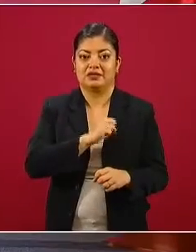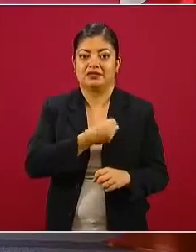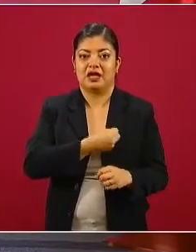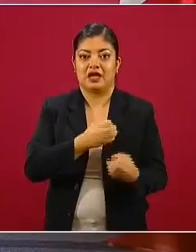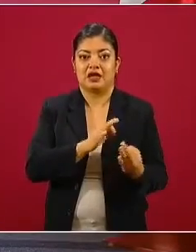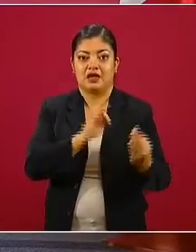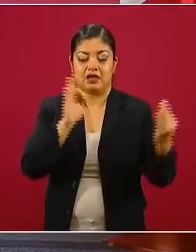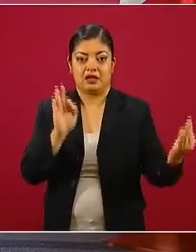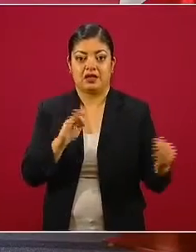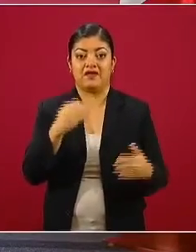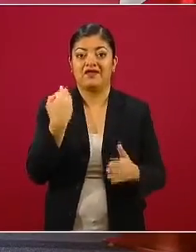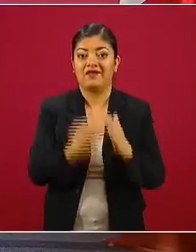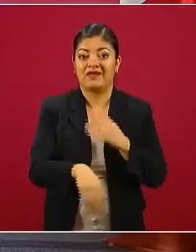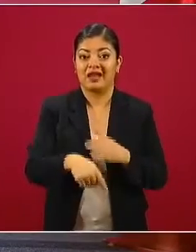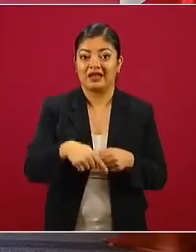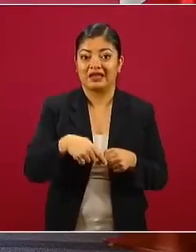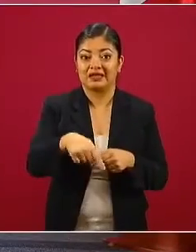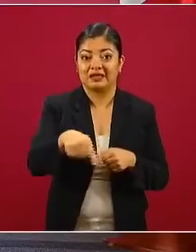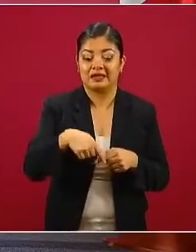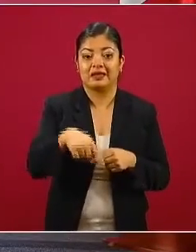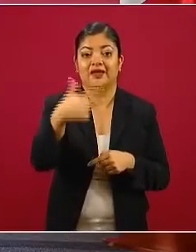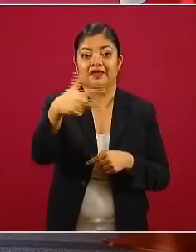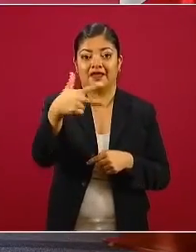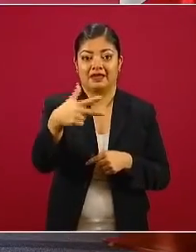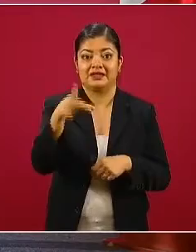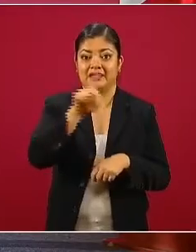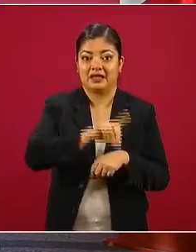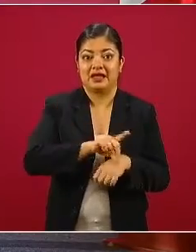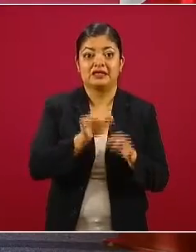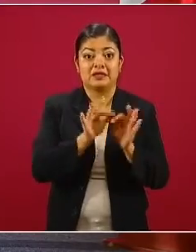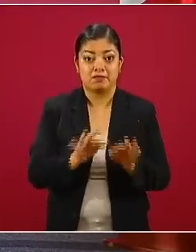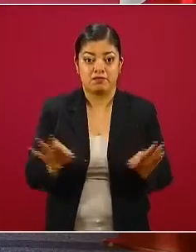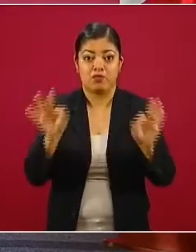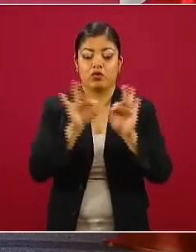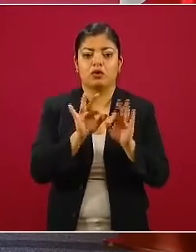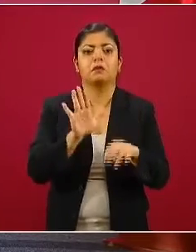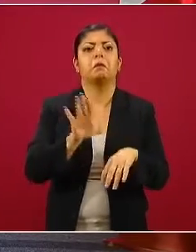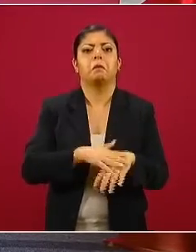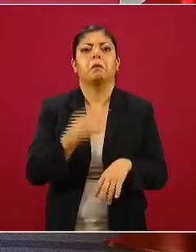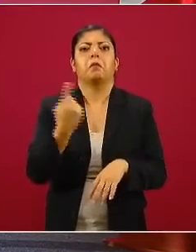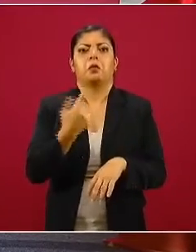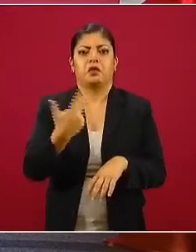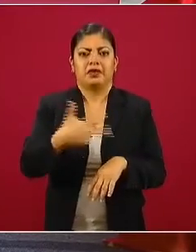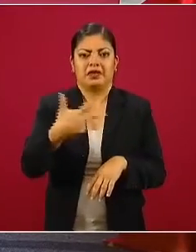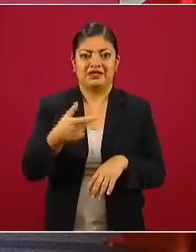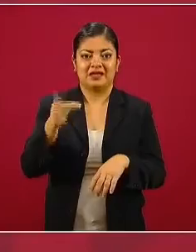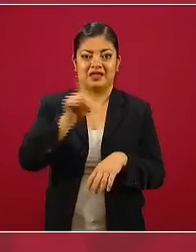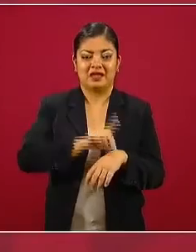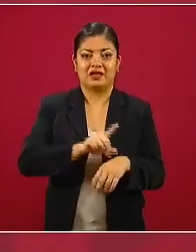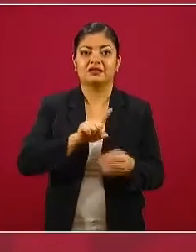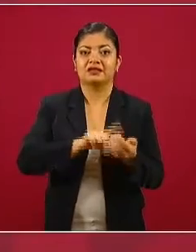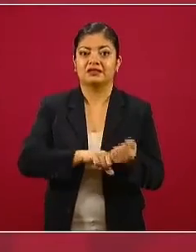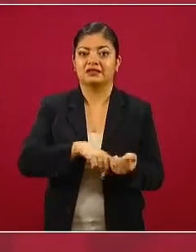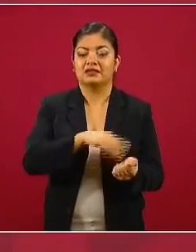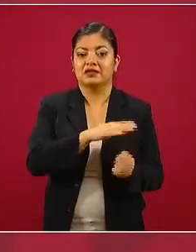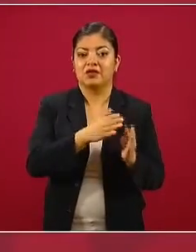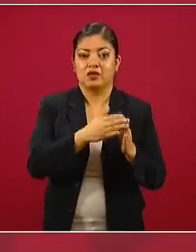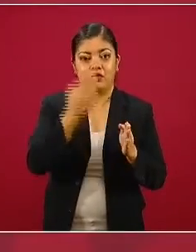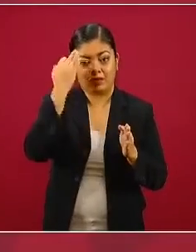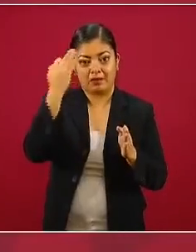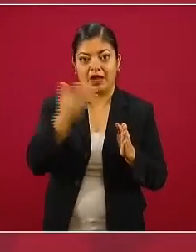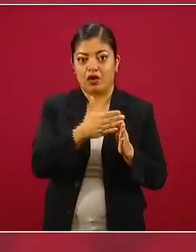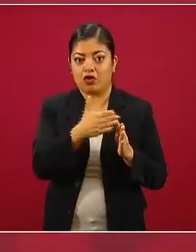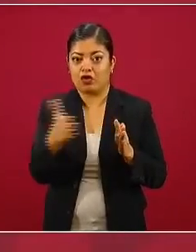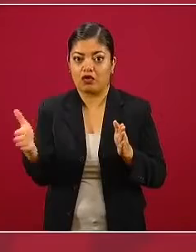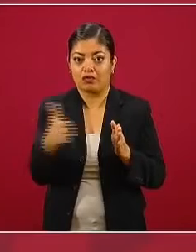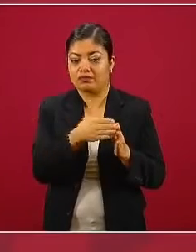13 días extraordinariamente importantes, porque estos 13 días son dos periodos de incubación, son la